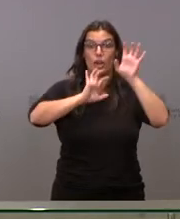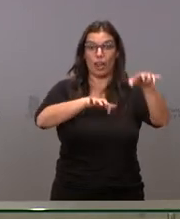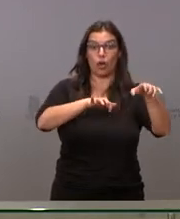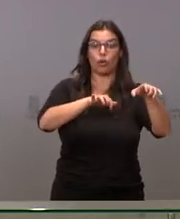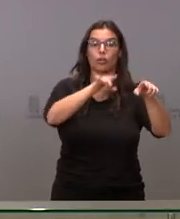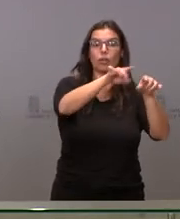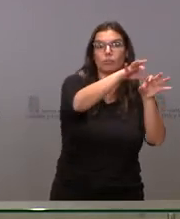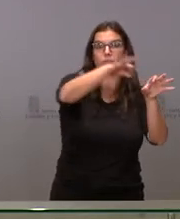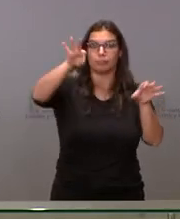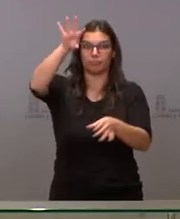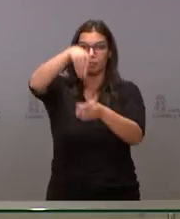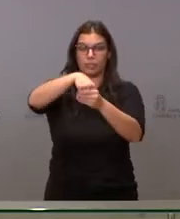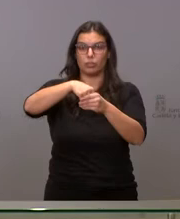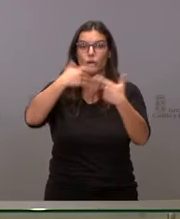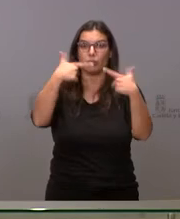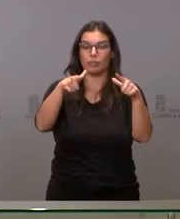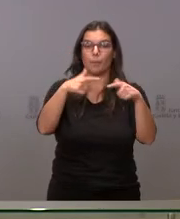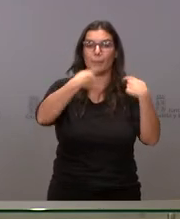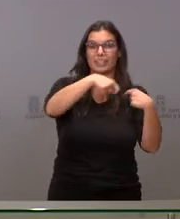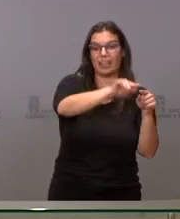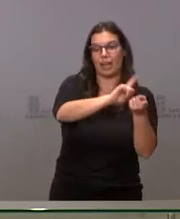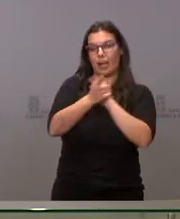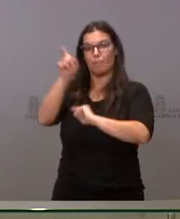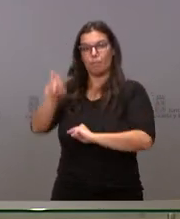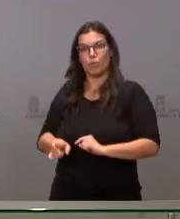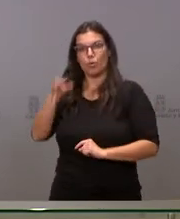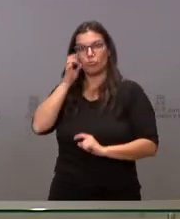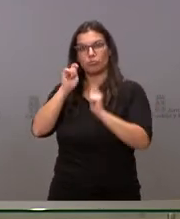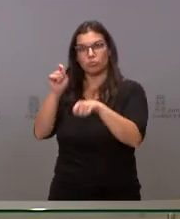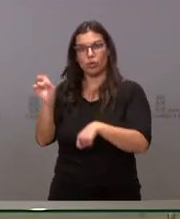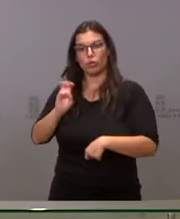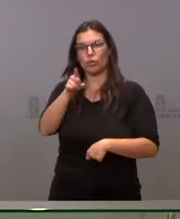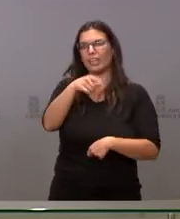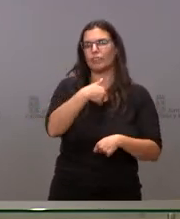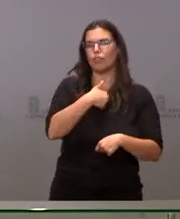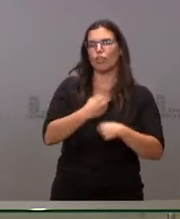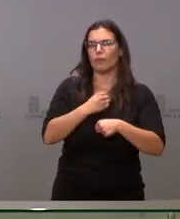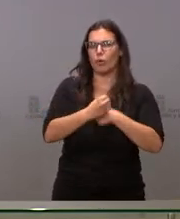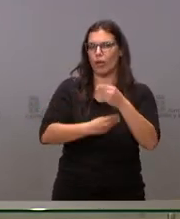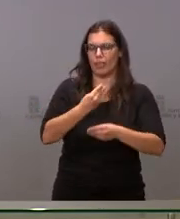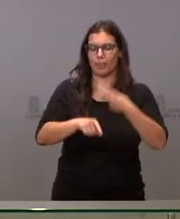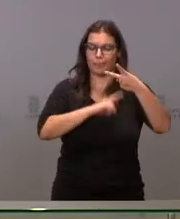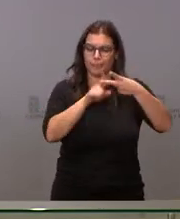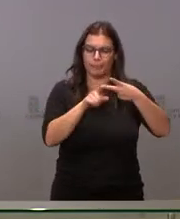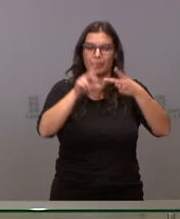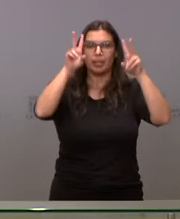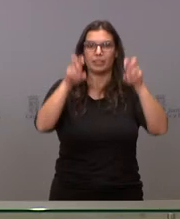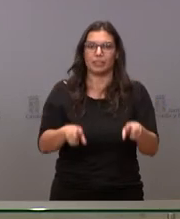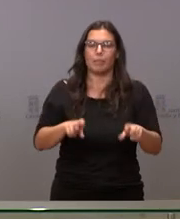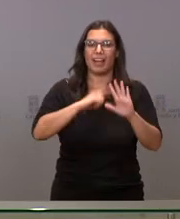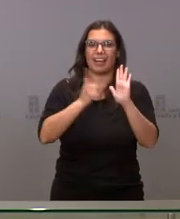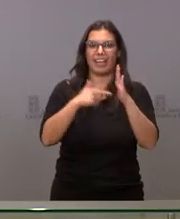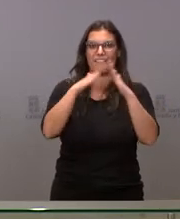Majo a la estructura de presidencia en que va a constar su labor. Y luego quería preguntarle también sobre el tema de la ley de la vivienda.